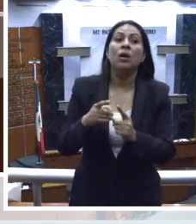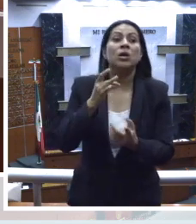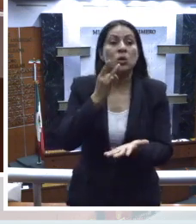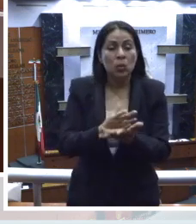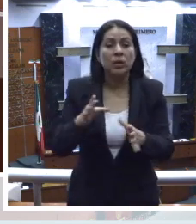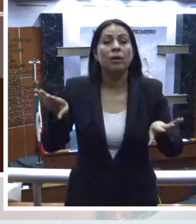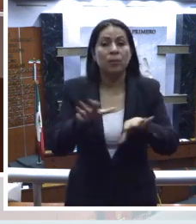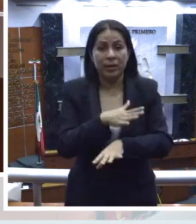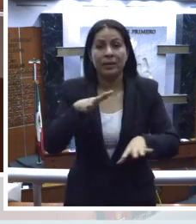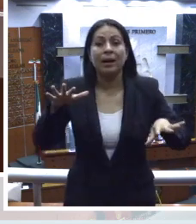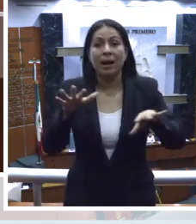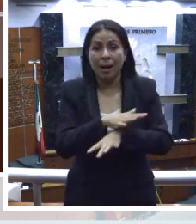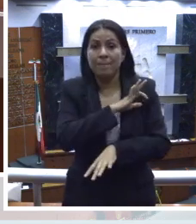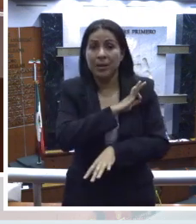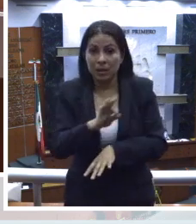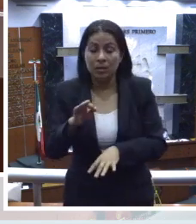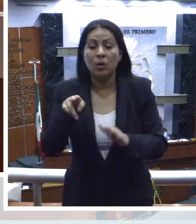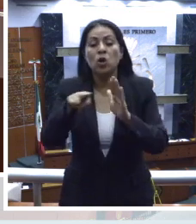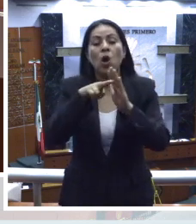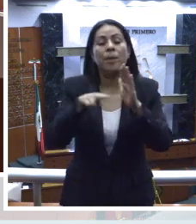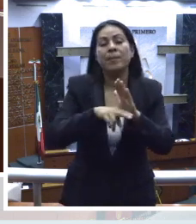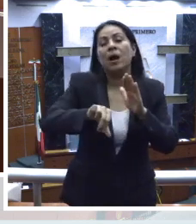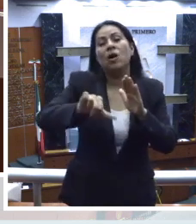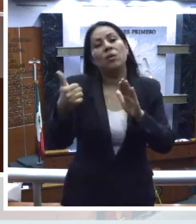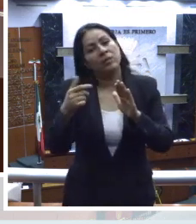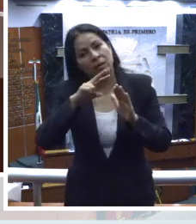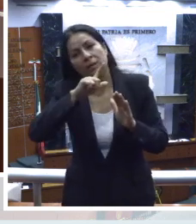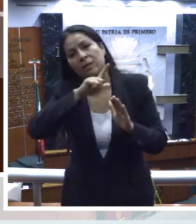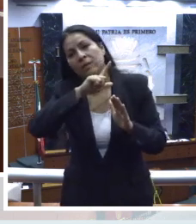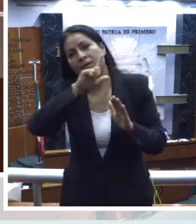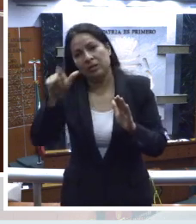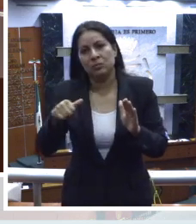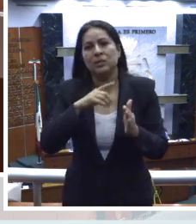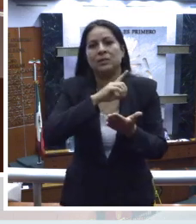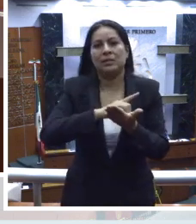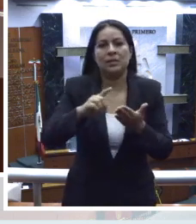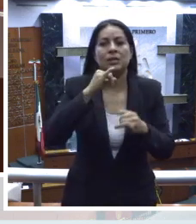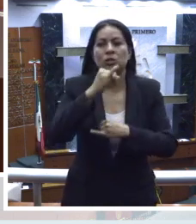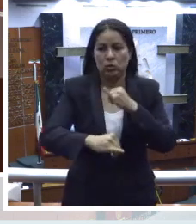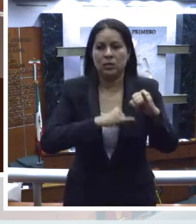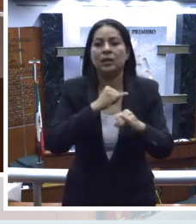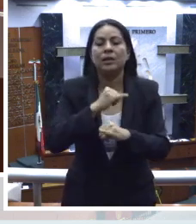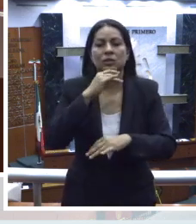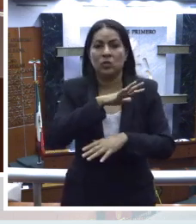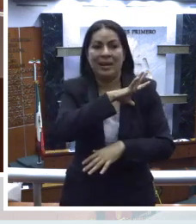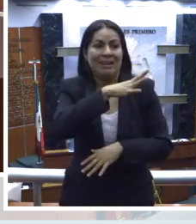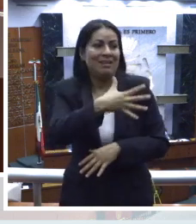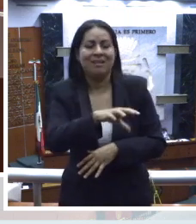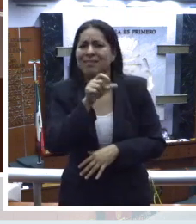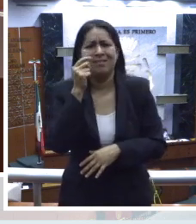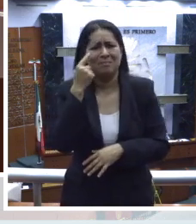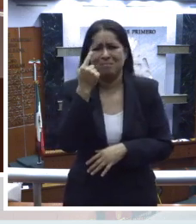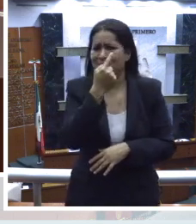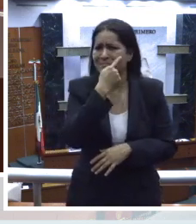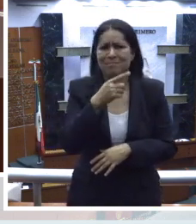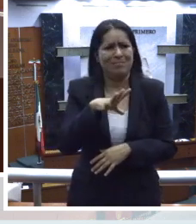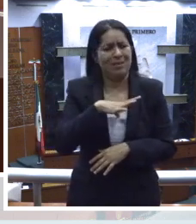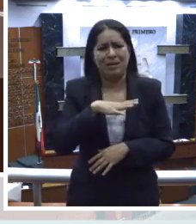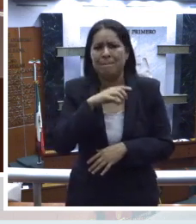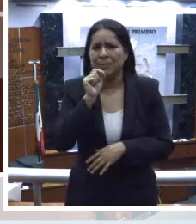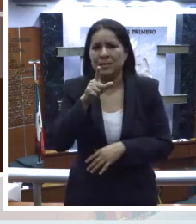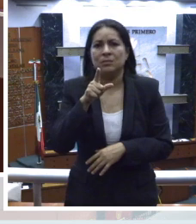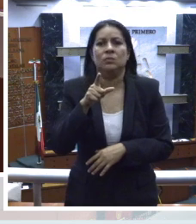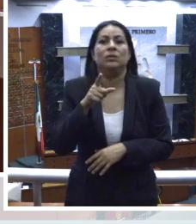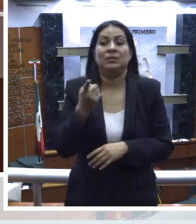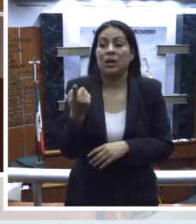ser modificada por otra norma posterior de derecho internacional general, que tenga el mismo carácter. Está prevista en